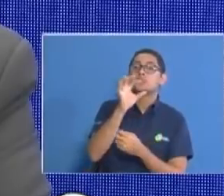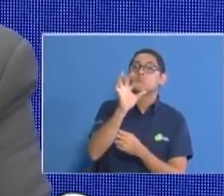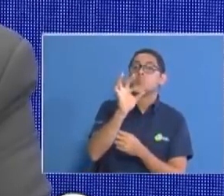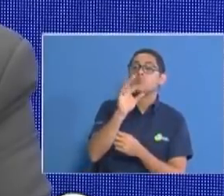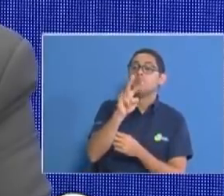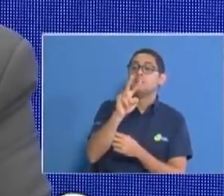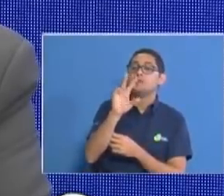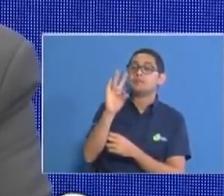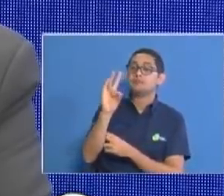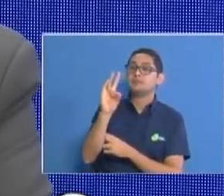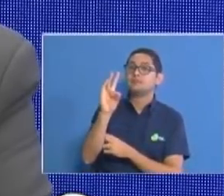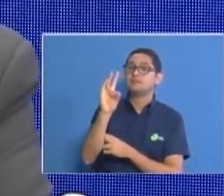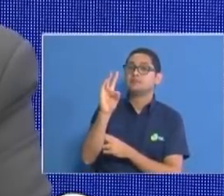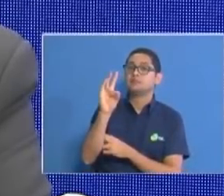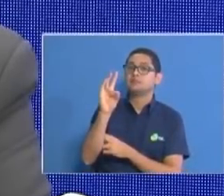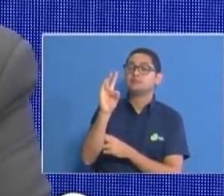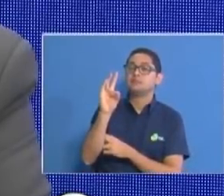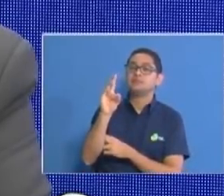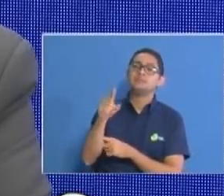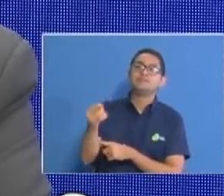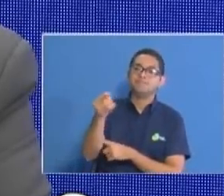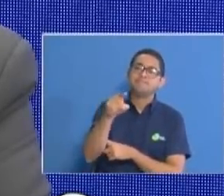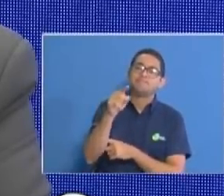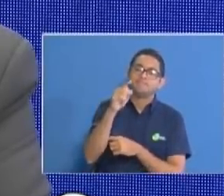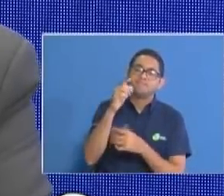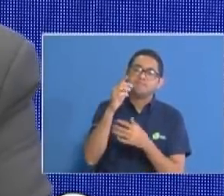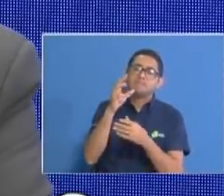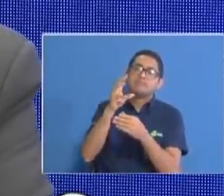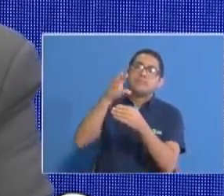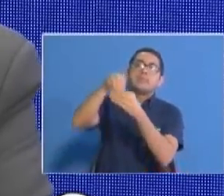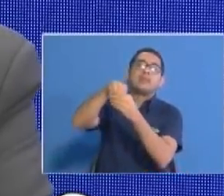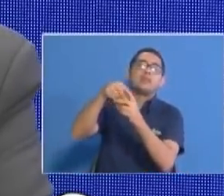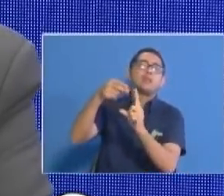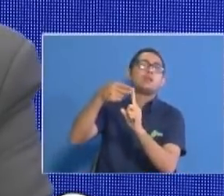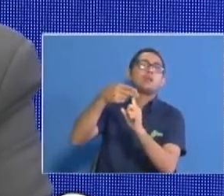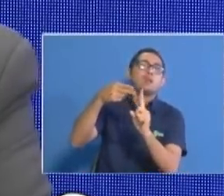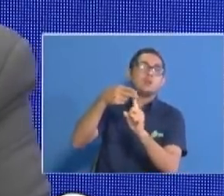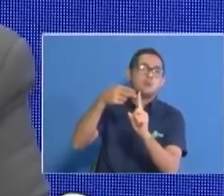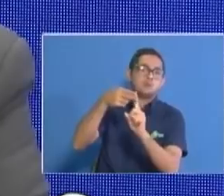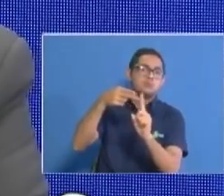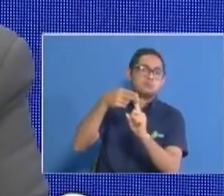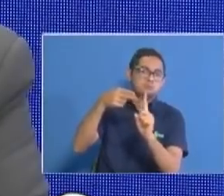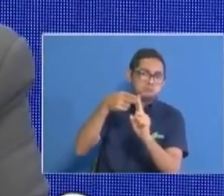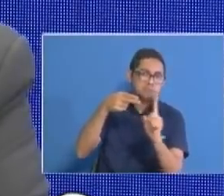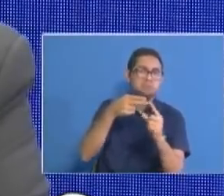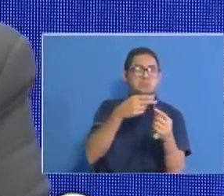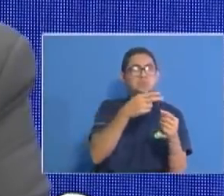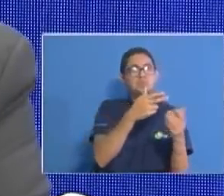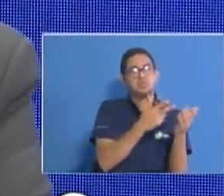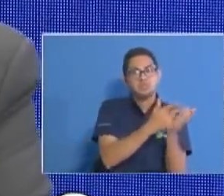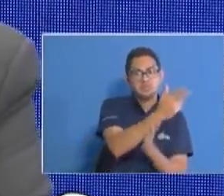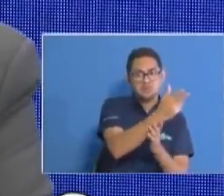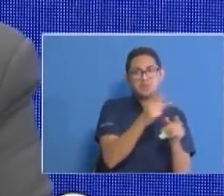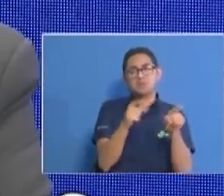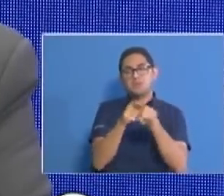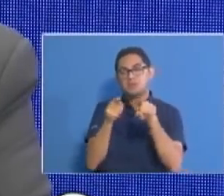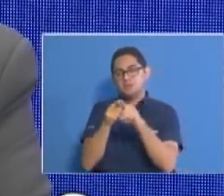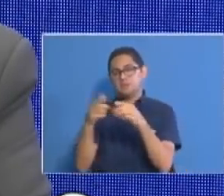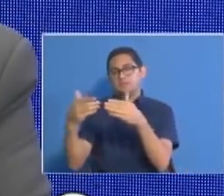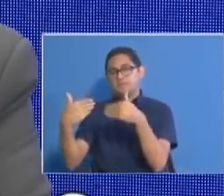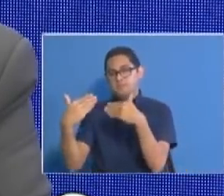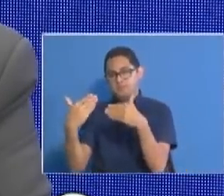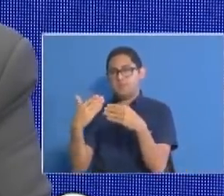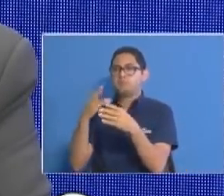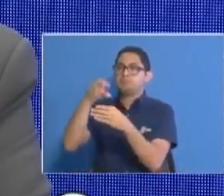unidades en 8 hoteles de la provincia de Chiriquí y Panamá estamos en conversación